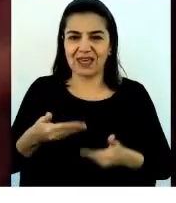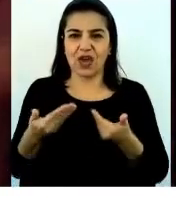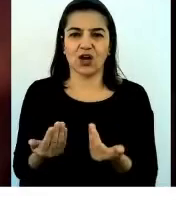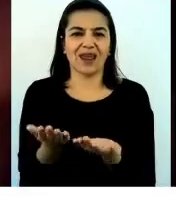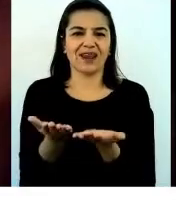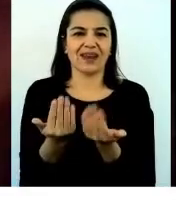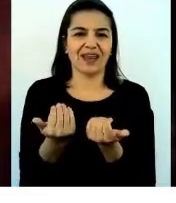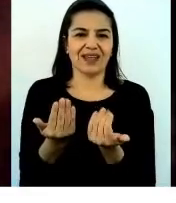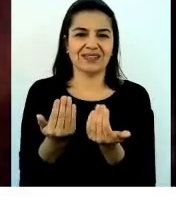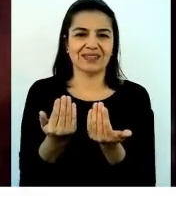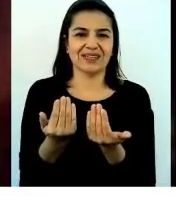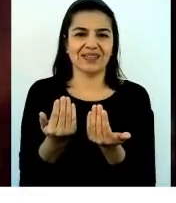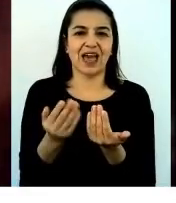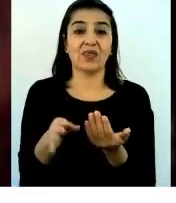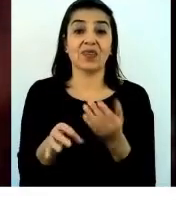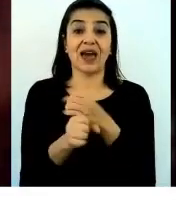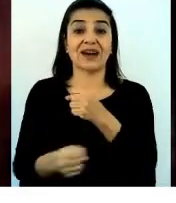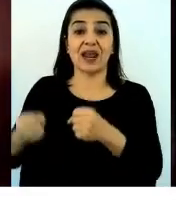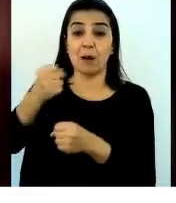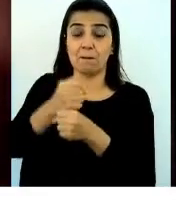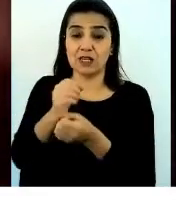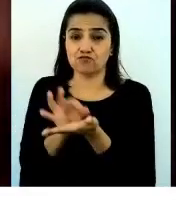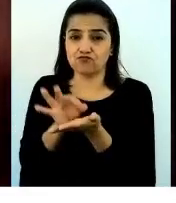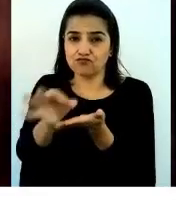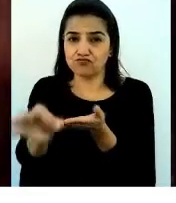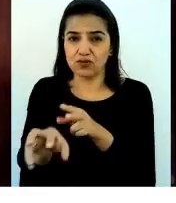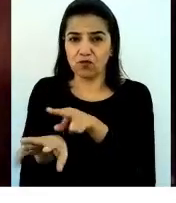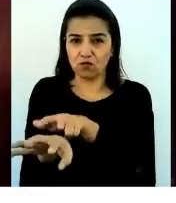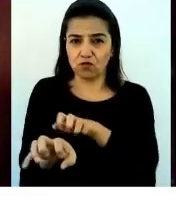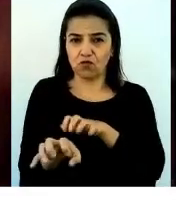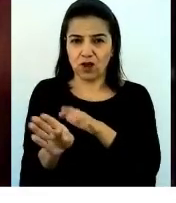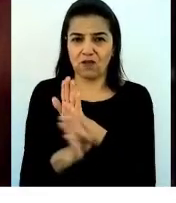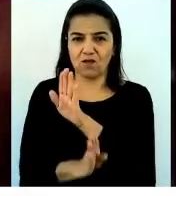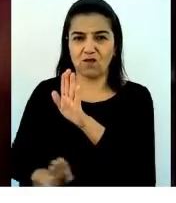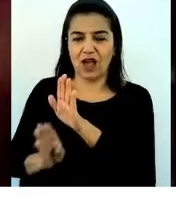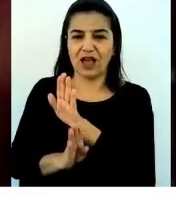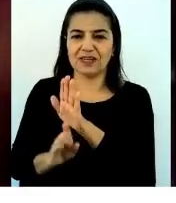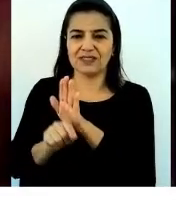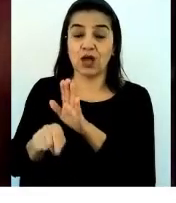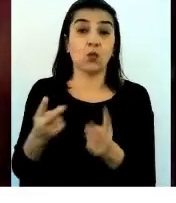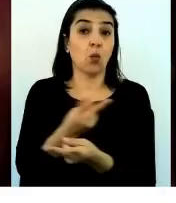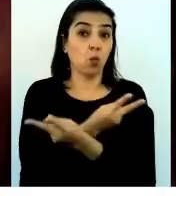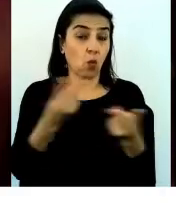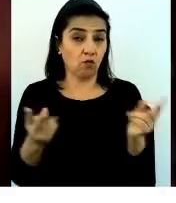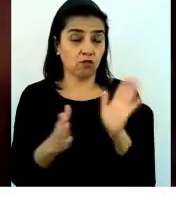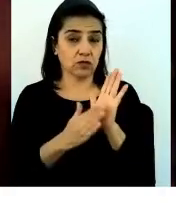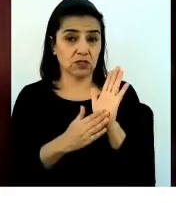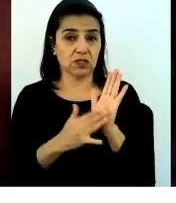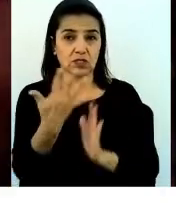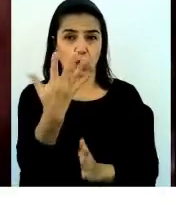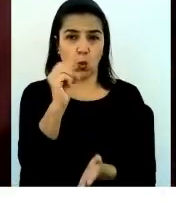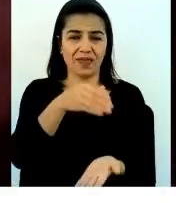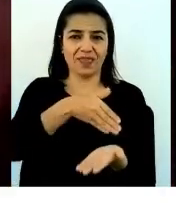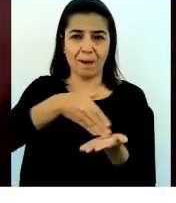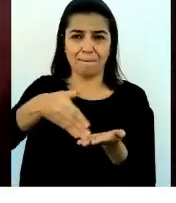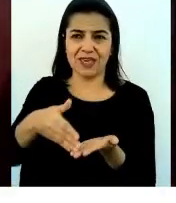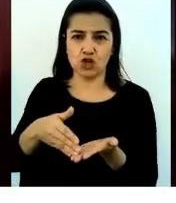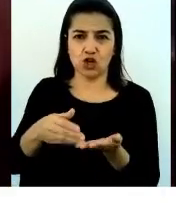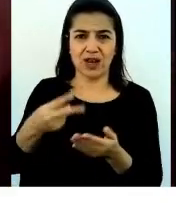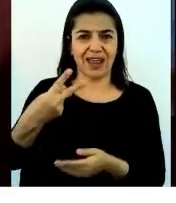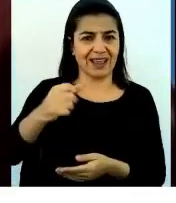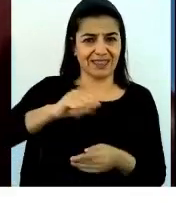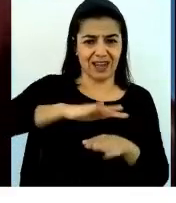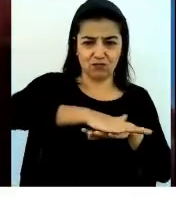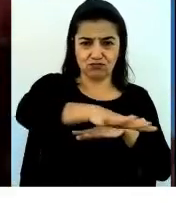necesidad de reemplazar cultivos básicos, como decías tú, publicaron en It Lancet que eran 50 millones de hectáreas de cultivos básicos, como